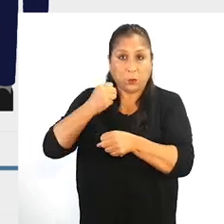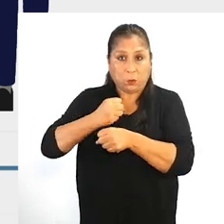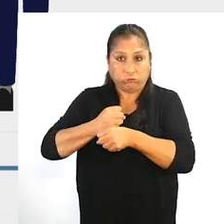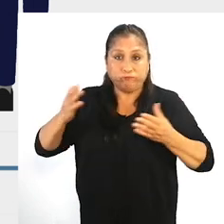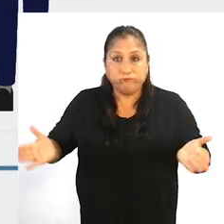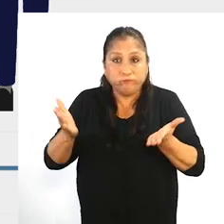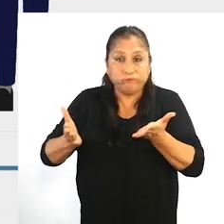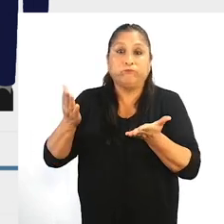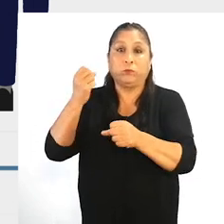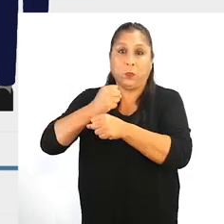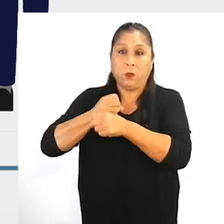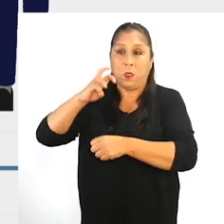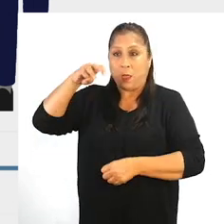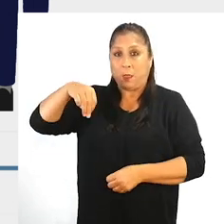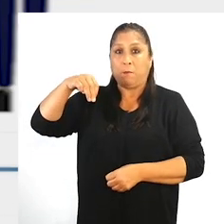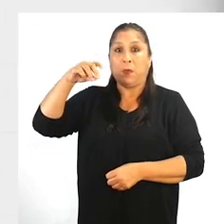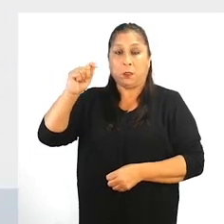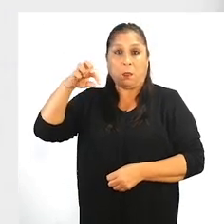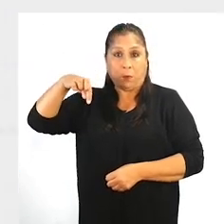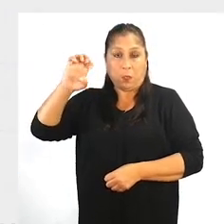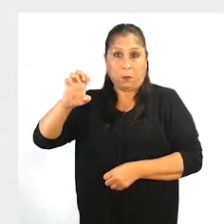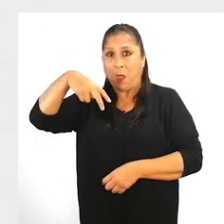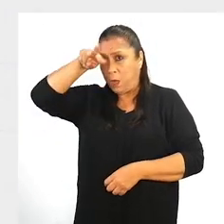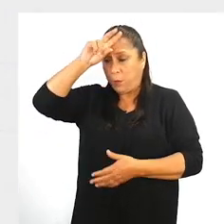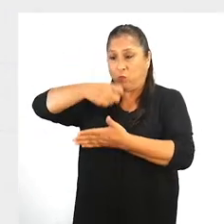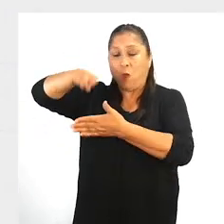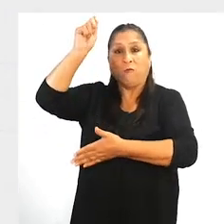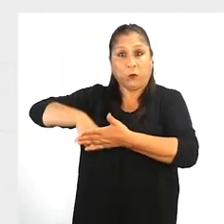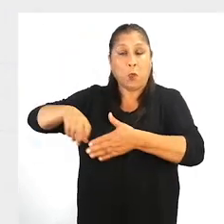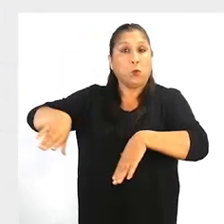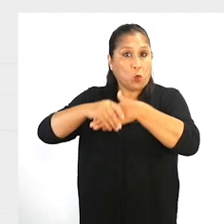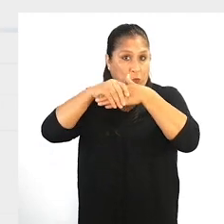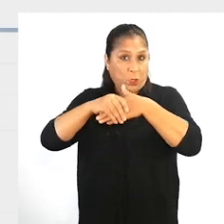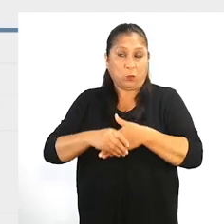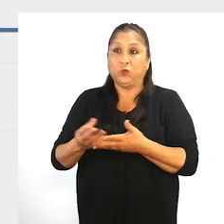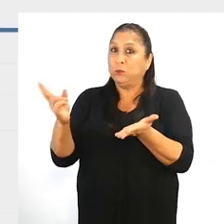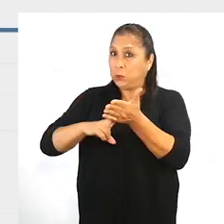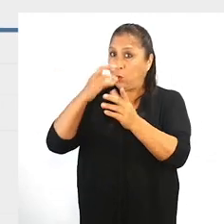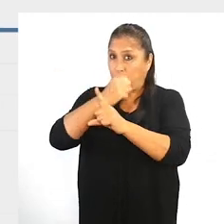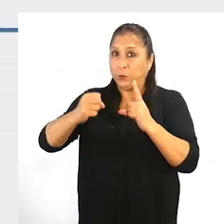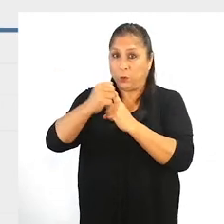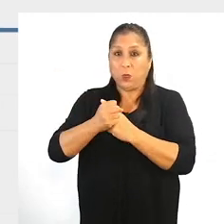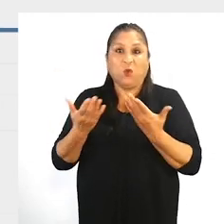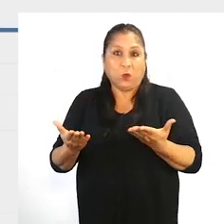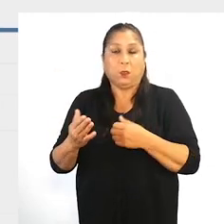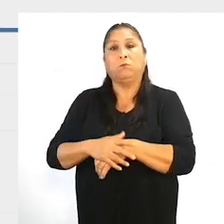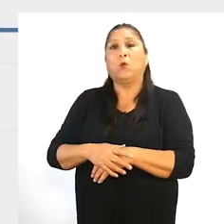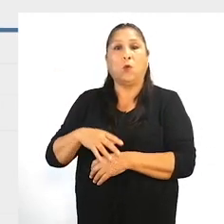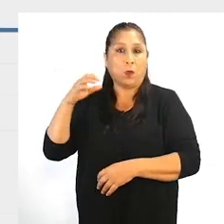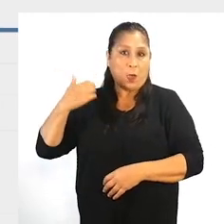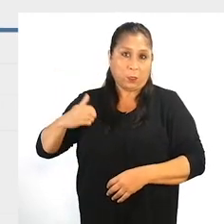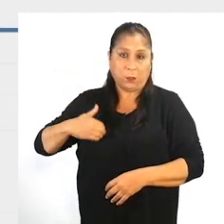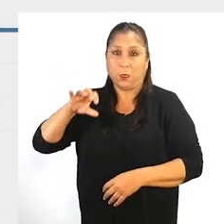y Promoción del Empleo, MTPE. El Perú ha suscrito convenios bilaterales de seguridad social con Argentina,